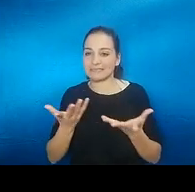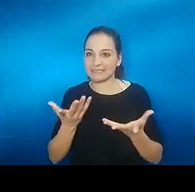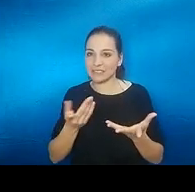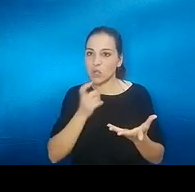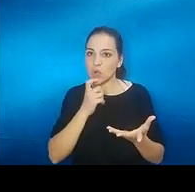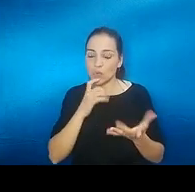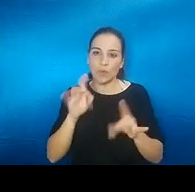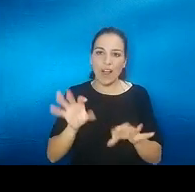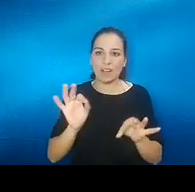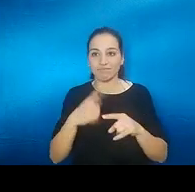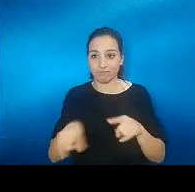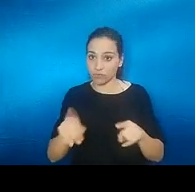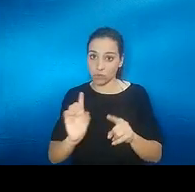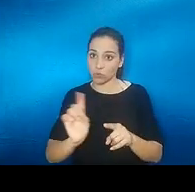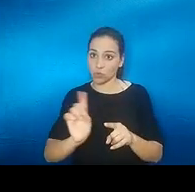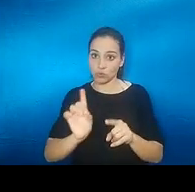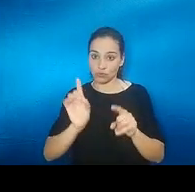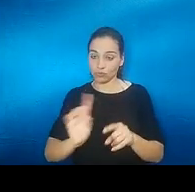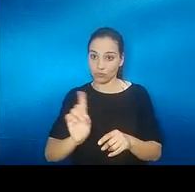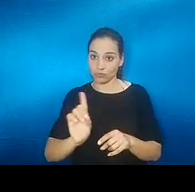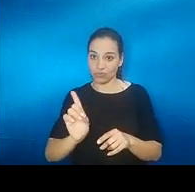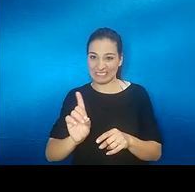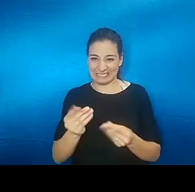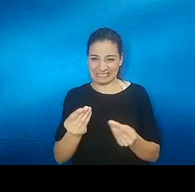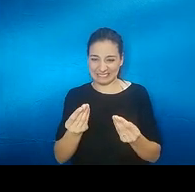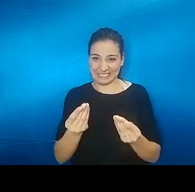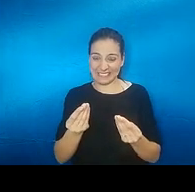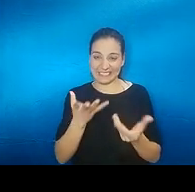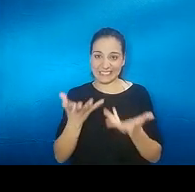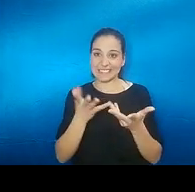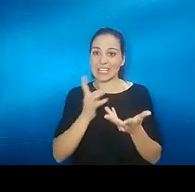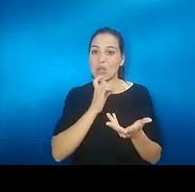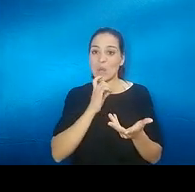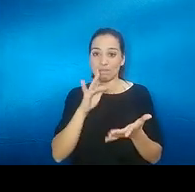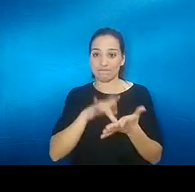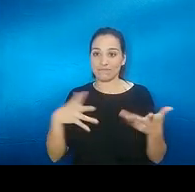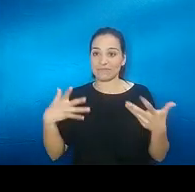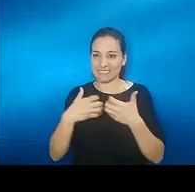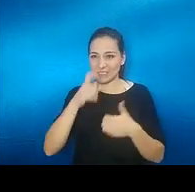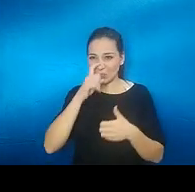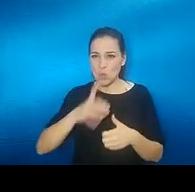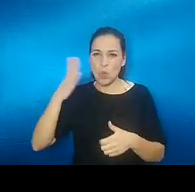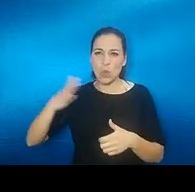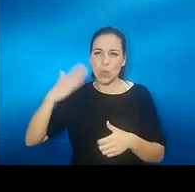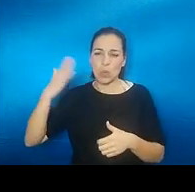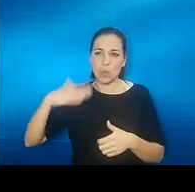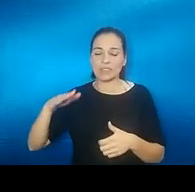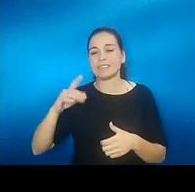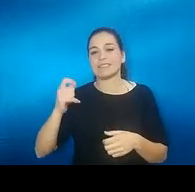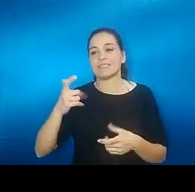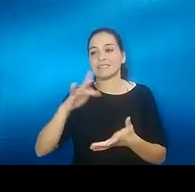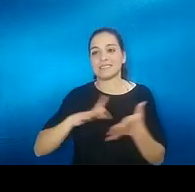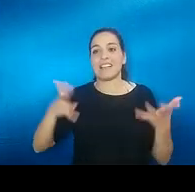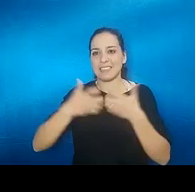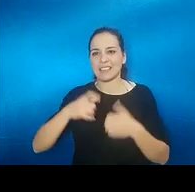iguales? no, no no tienen nada eran el accidente fue hace ya muchísimos años eso fue el accidente fue hace